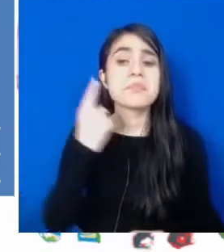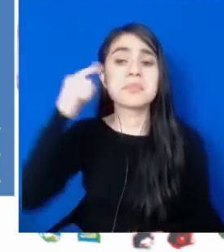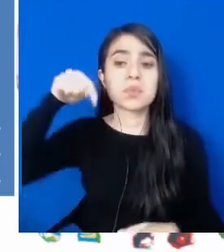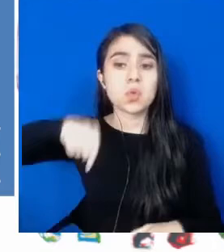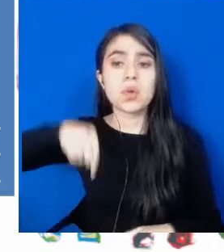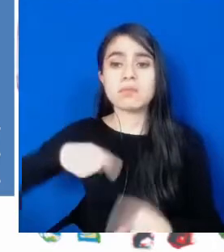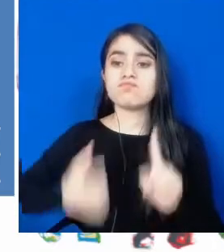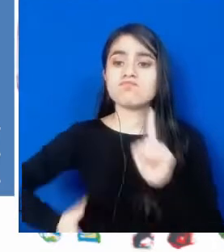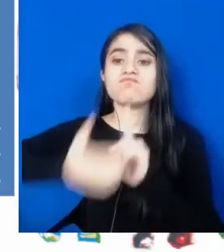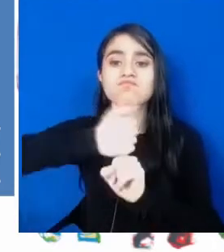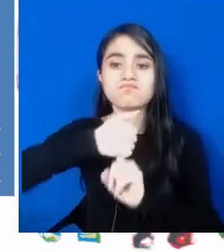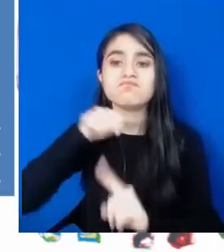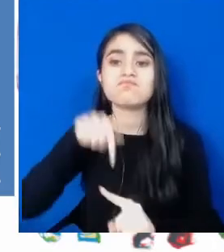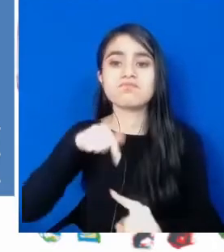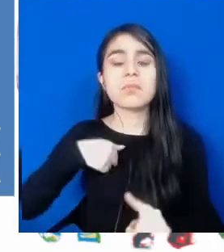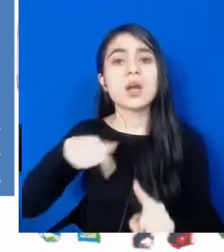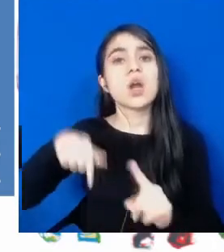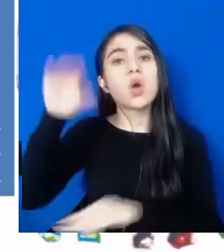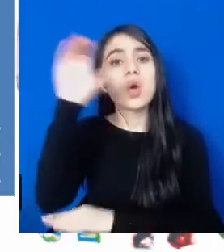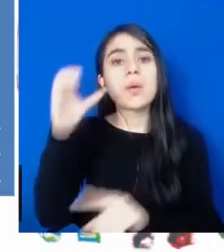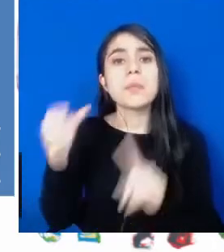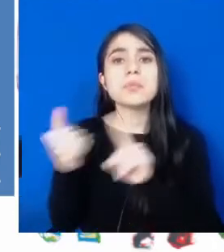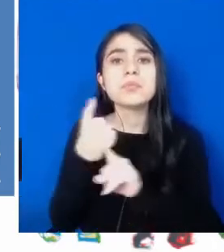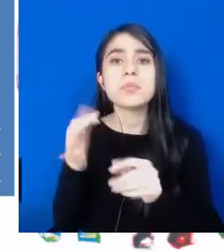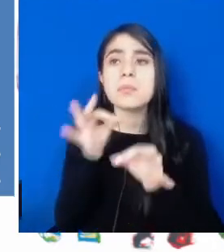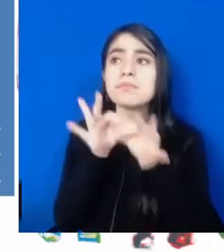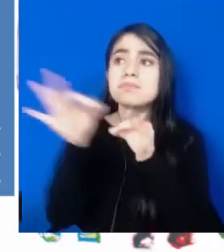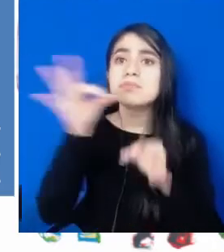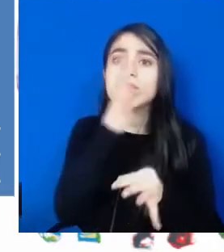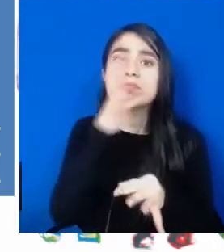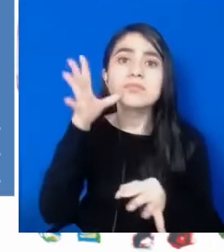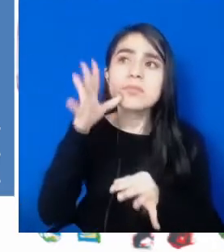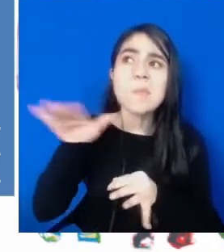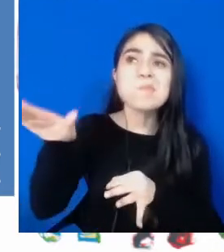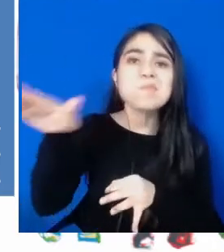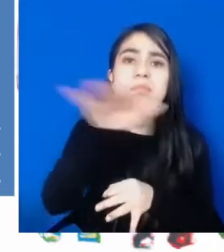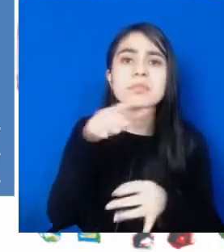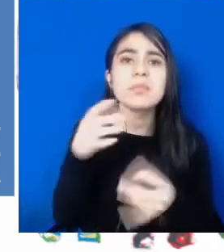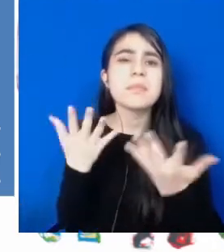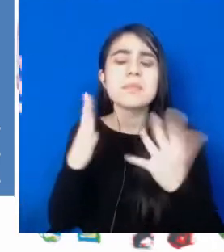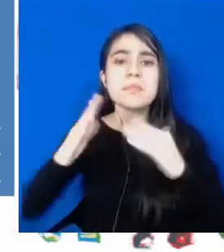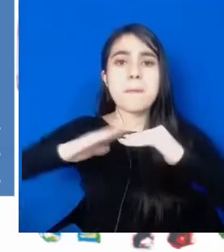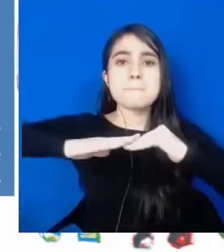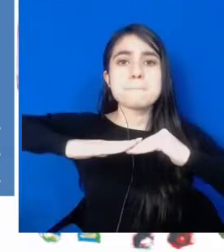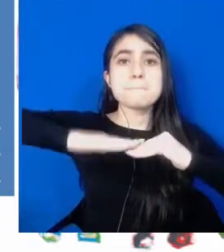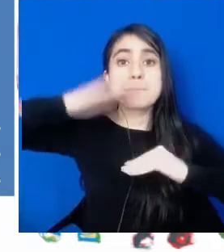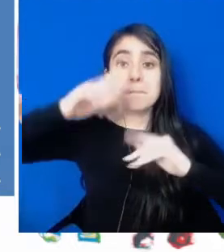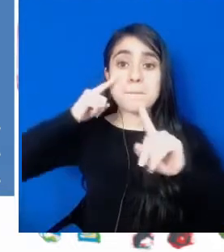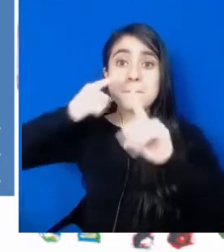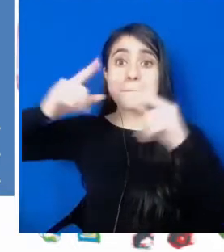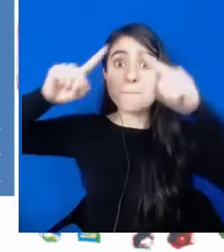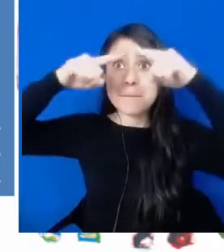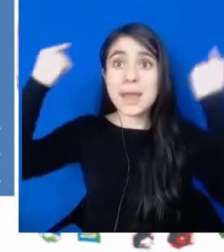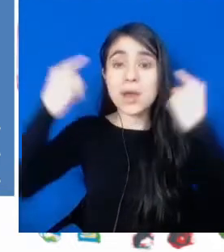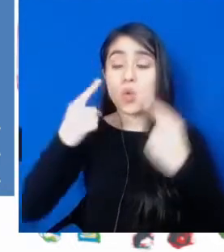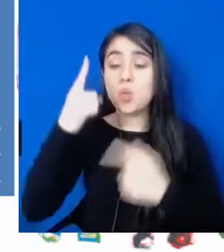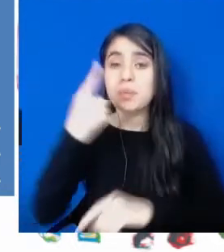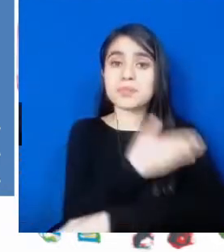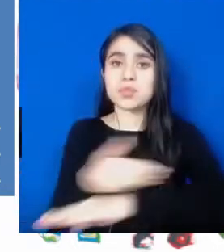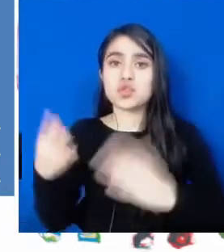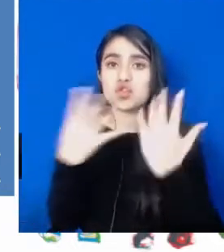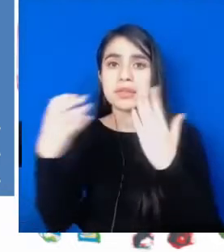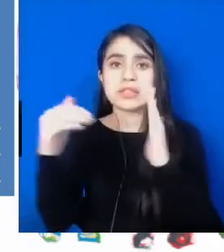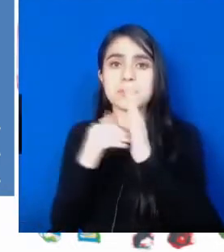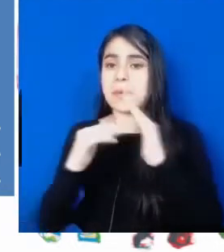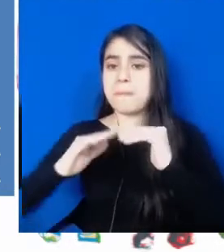Colombia en esto también tiene un gran logro y logró en la ruralidad aumentarla hasta superar la meta del